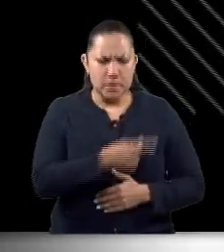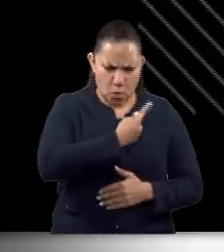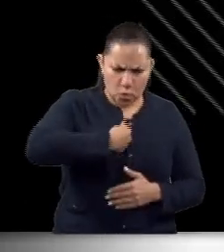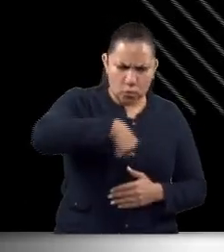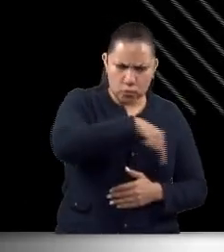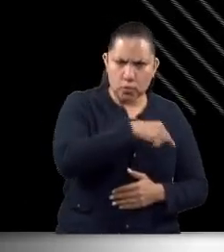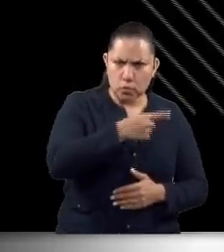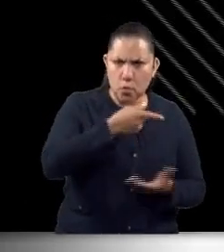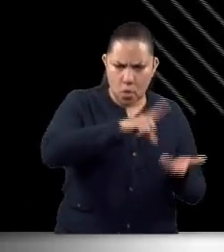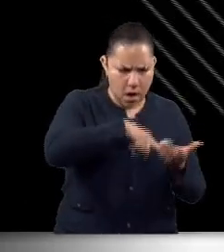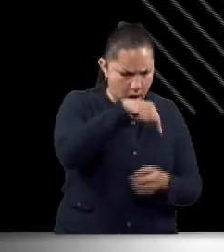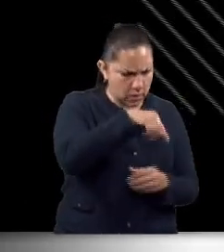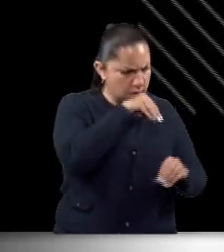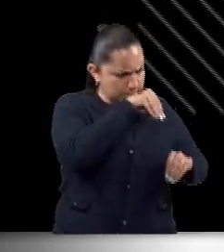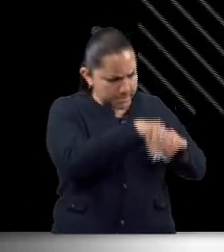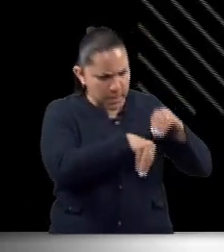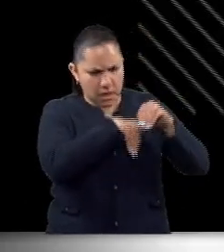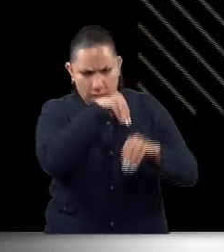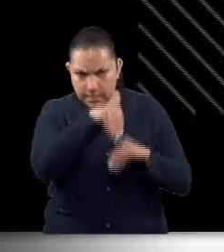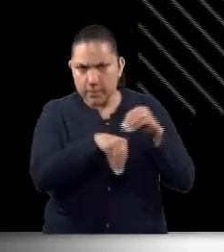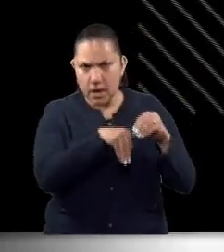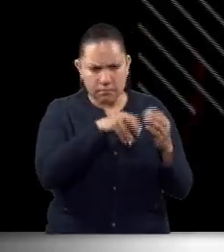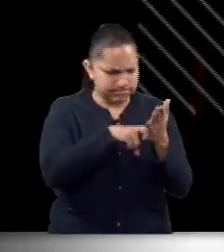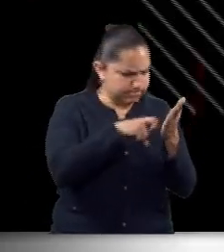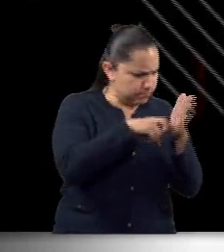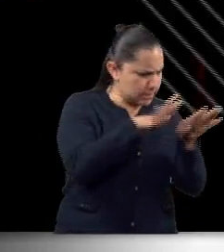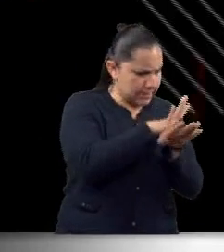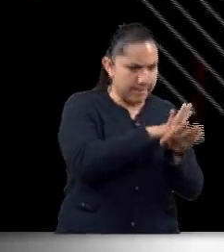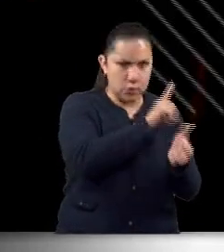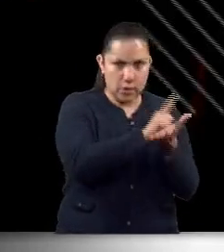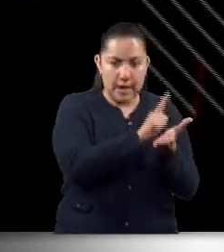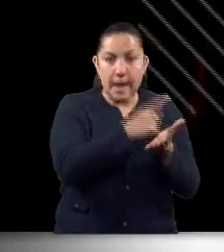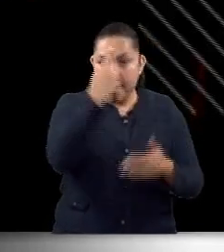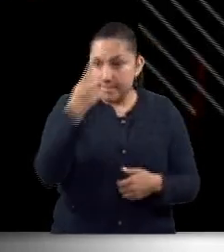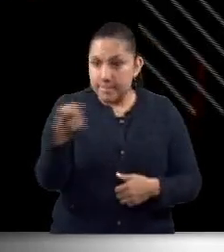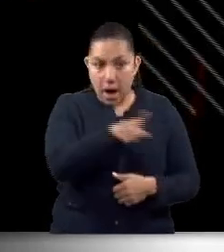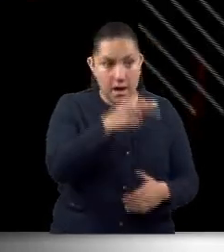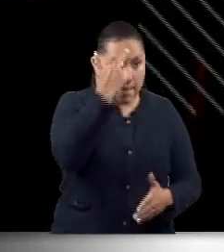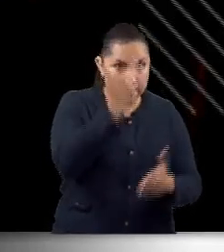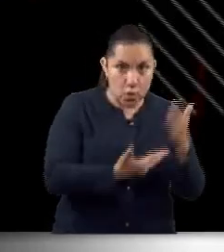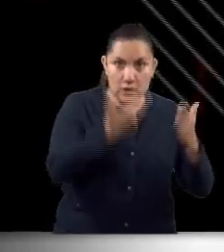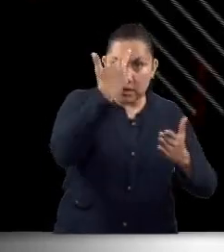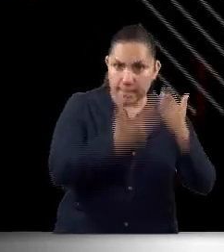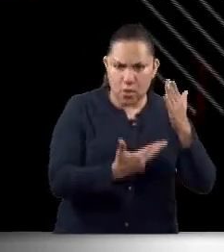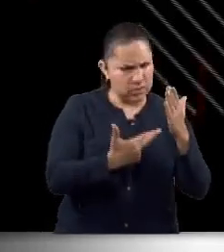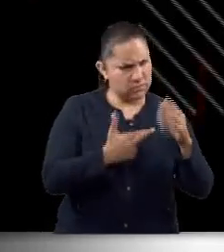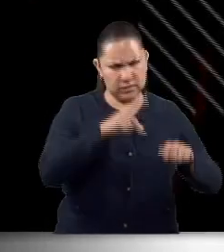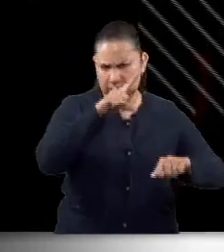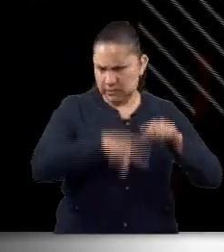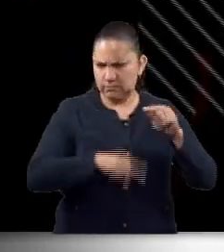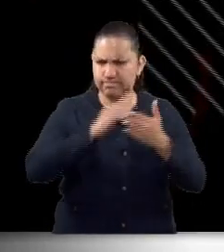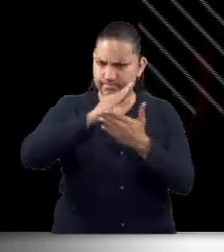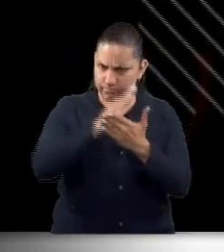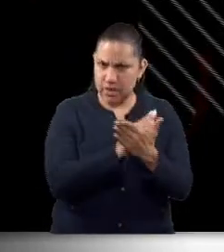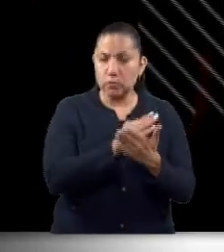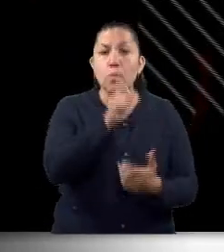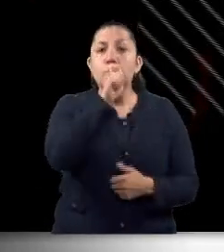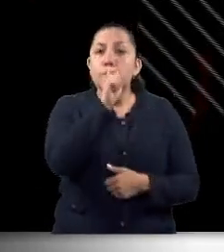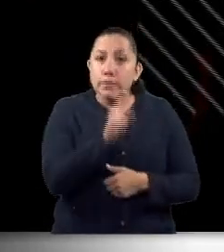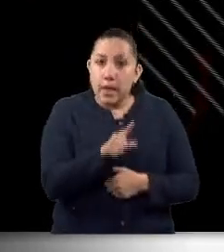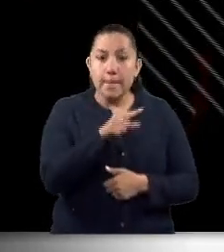a T.E. y atenderla y sancionar las violencias. Concretamos reformas para sancionar la violencia vicaria,